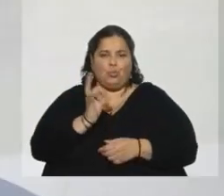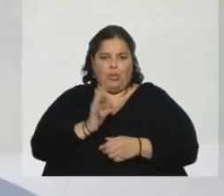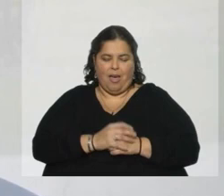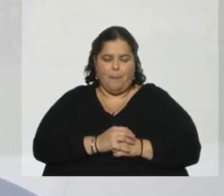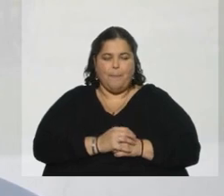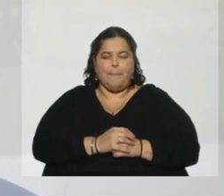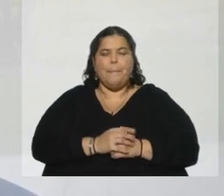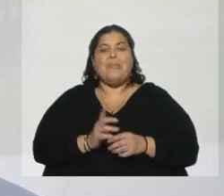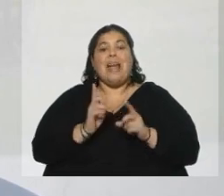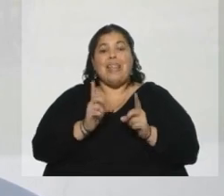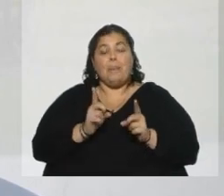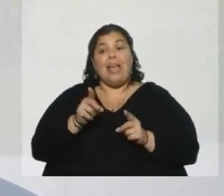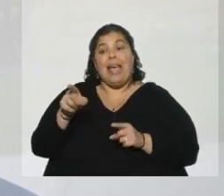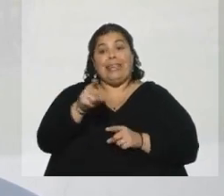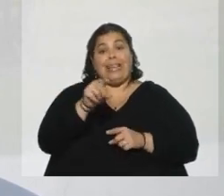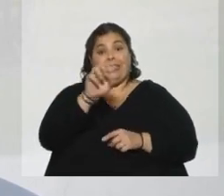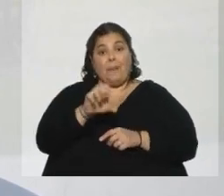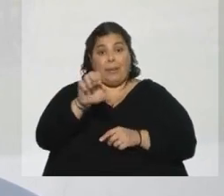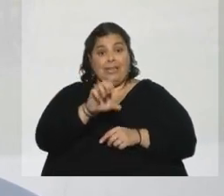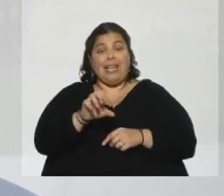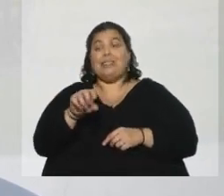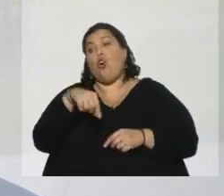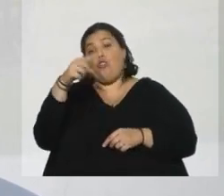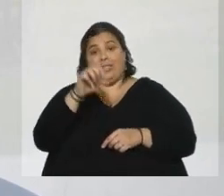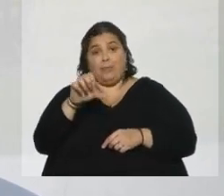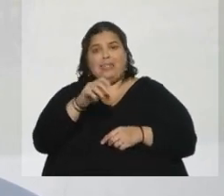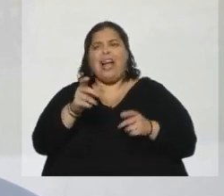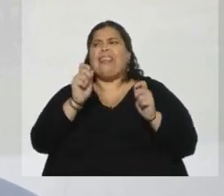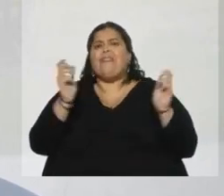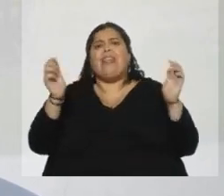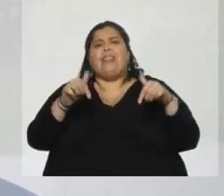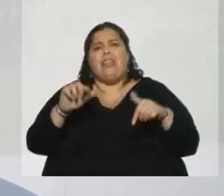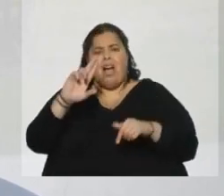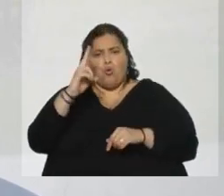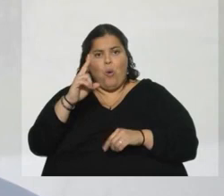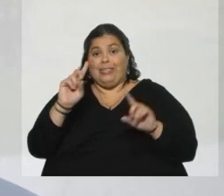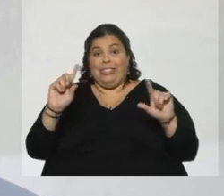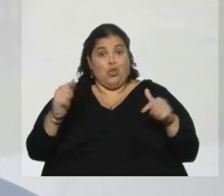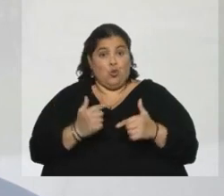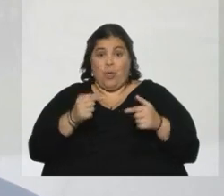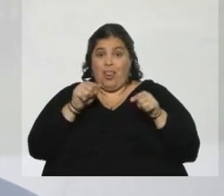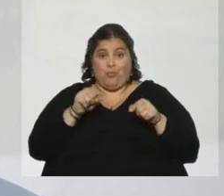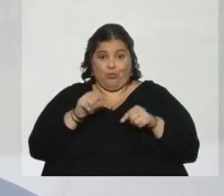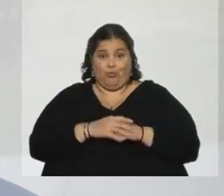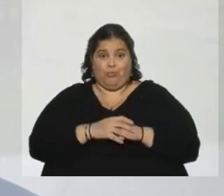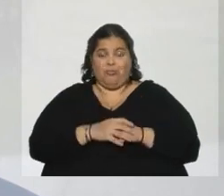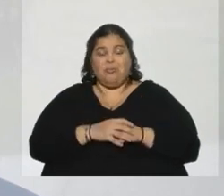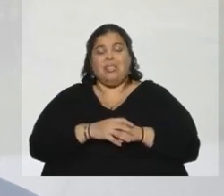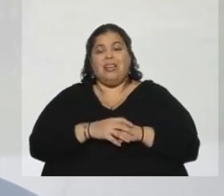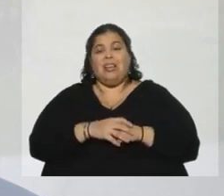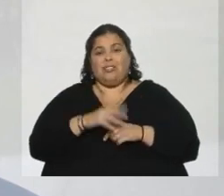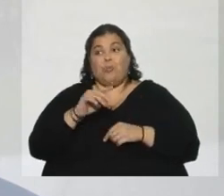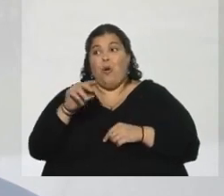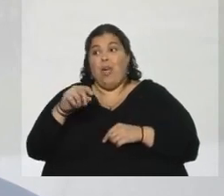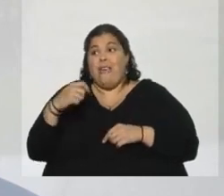habría que ver de esas empresas cuáles realmente vendrían a Uruguay si no tuviéramos ese régimen. En tercer lugar, estamos viendo hoy,